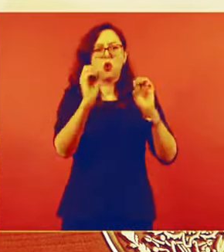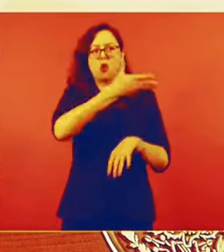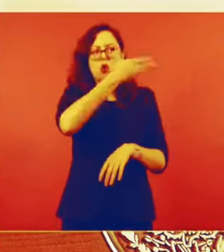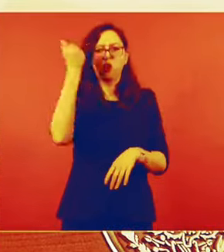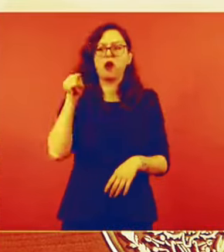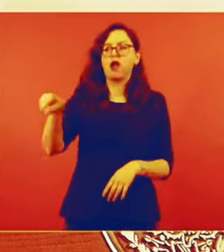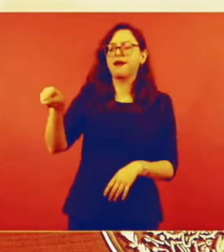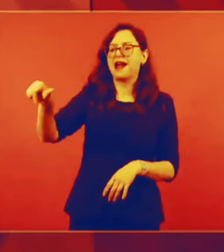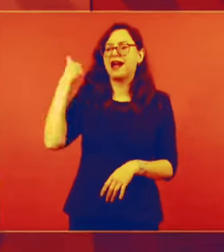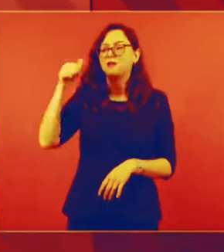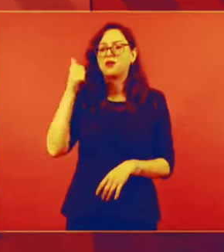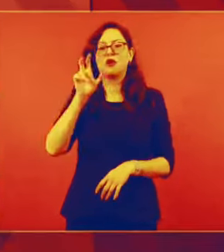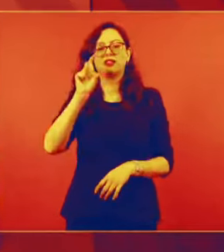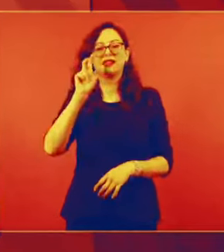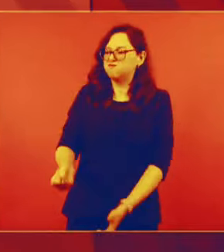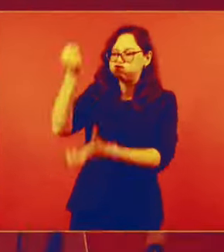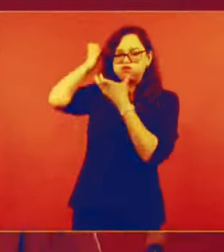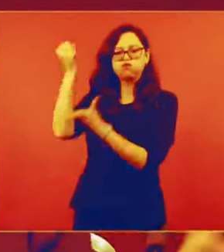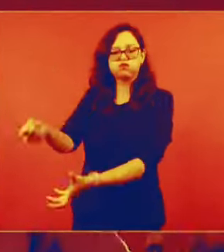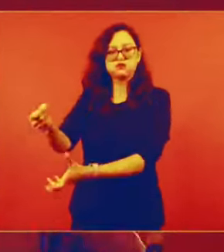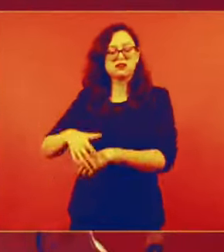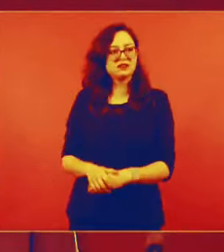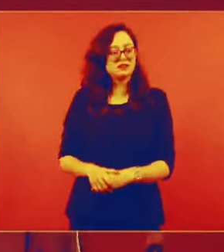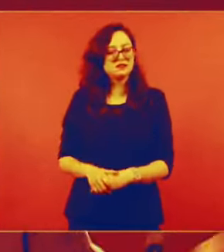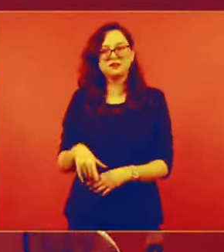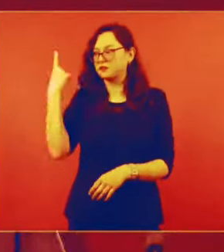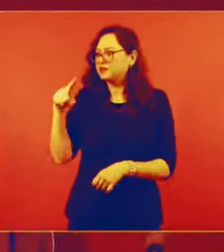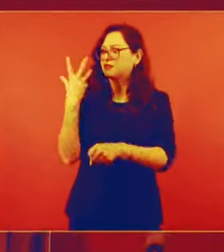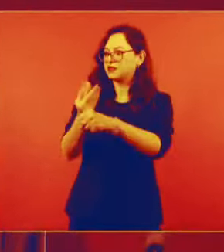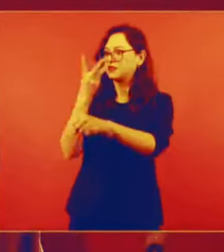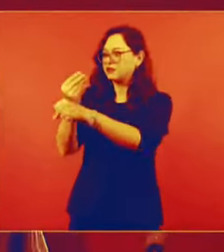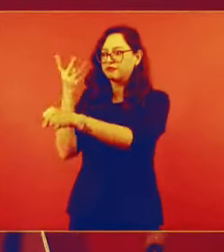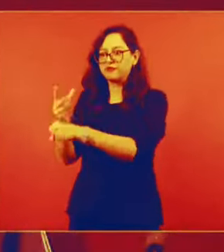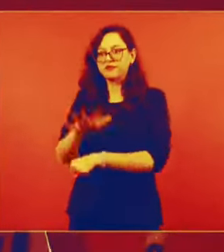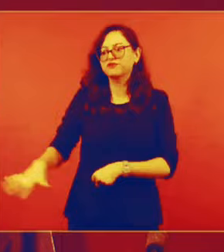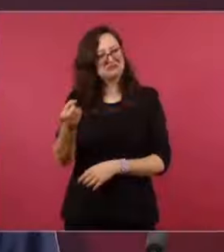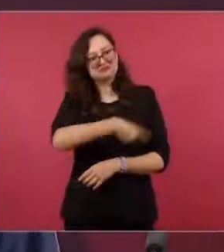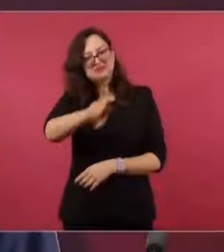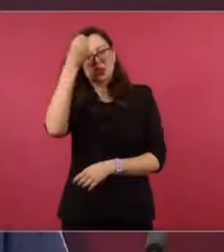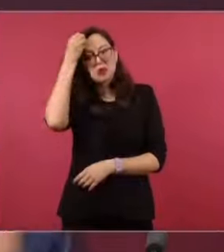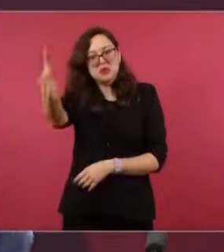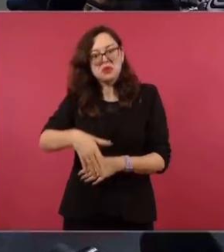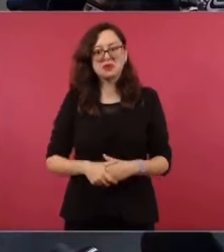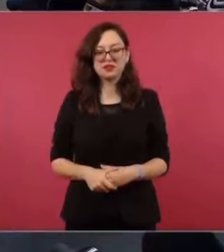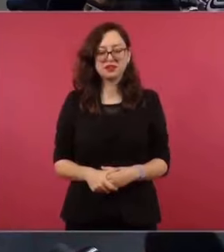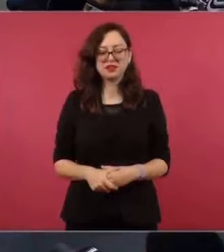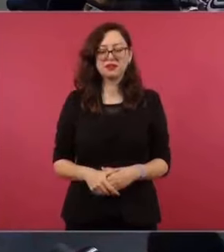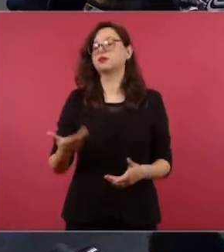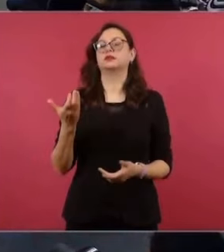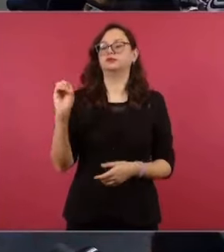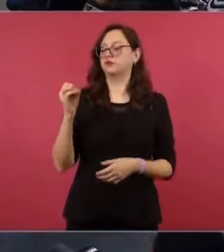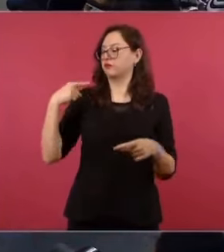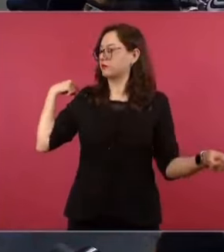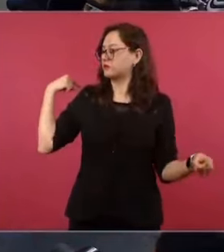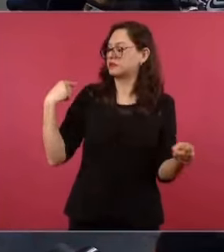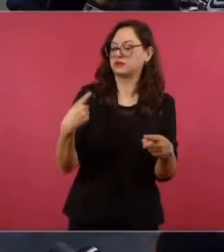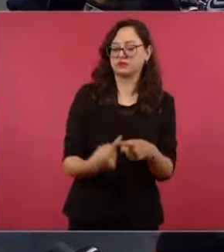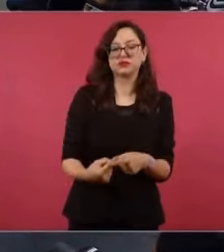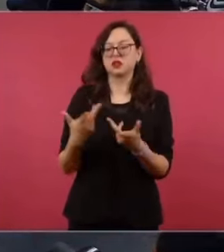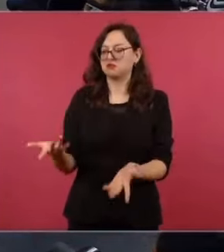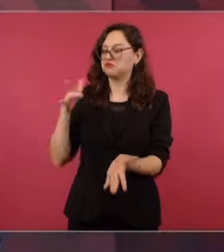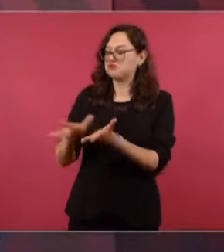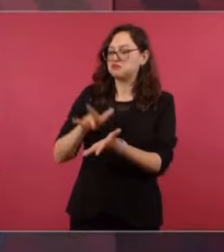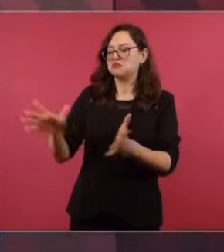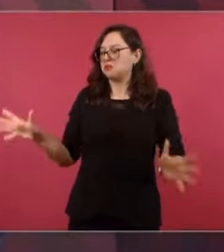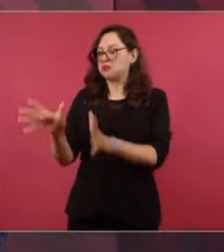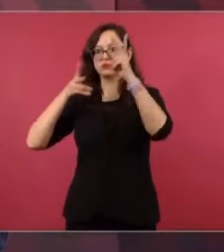alrededor de 30 mil millones de pesos en el plan de recuperación, de mejoramiento de Acapulco? Desde octubre hasta ahora, incluso voy a ir a